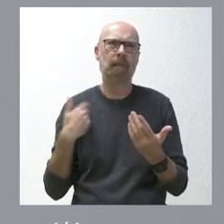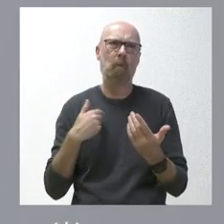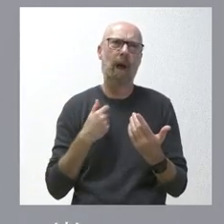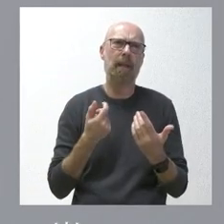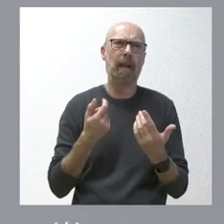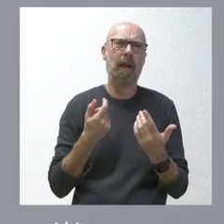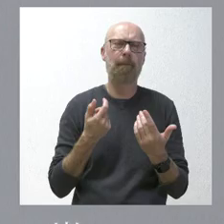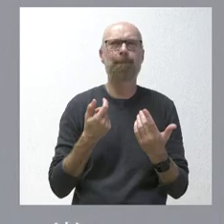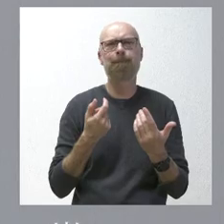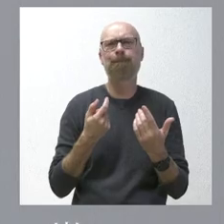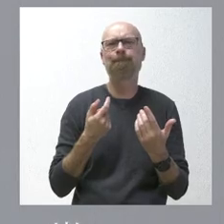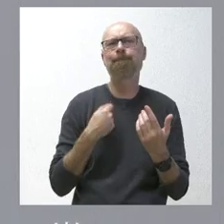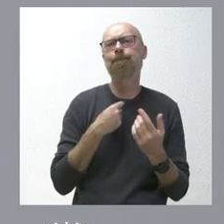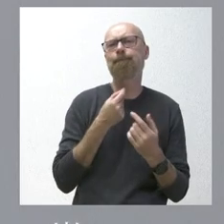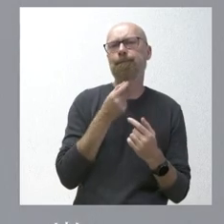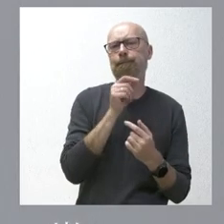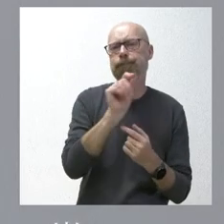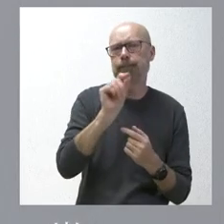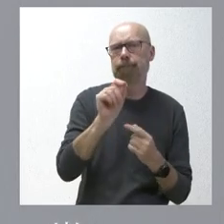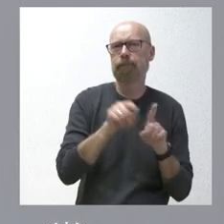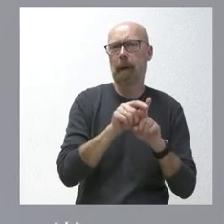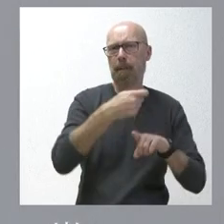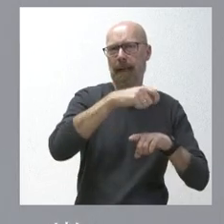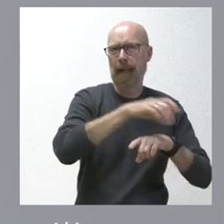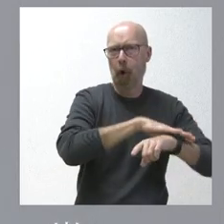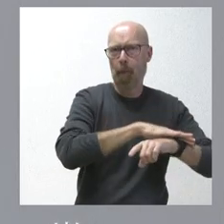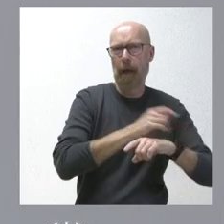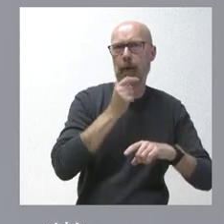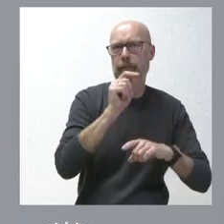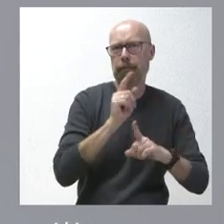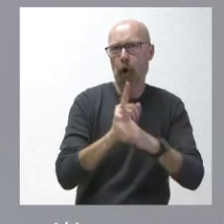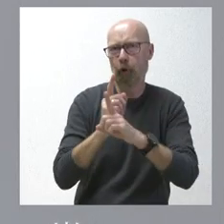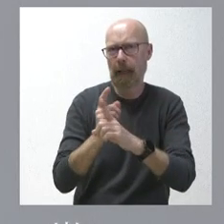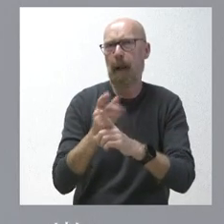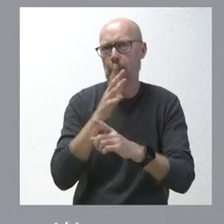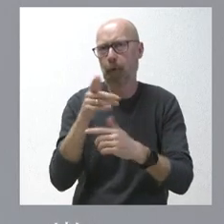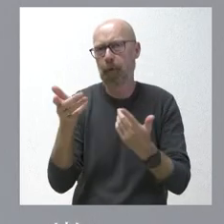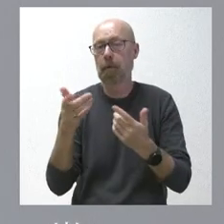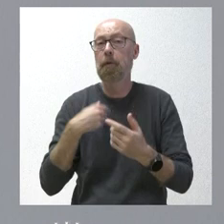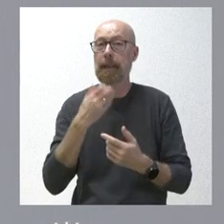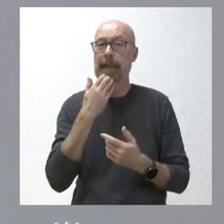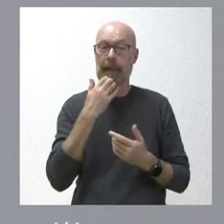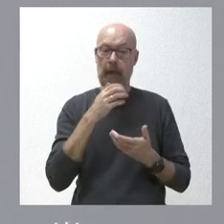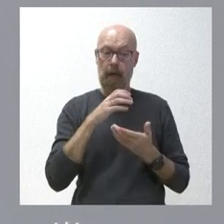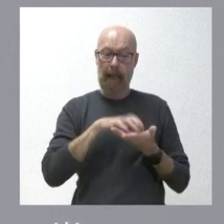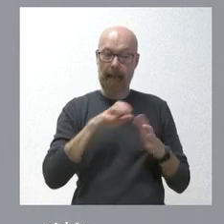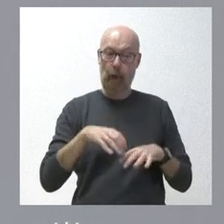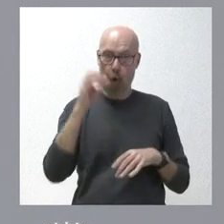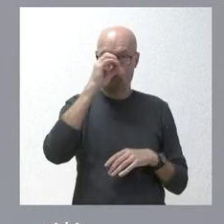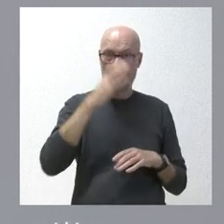han sido expresados por el presidente del Gobierno. Yo sí le digo lo que es la posición de la comunidad autónoma. A nosotros,